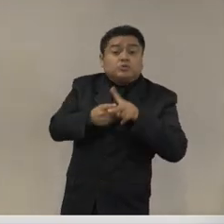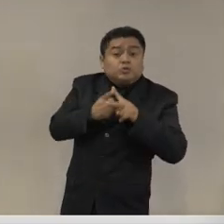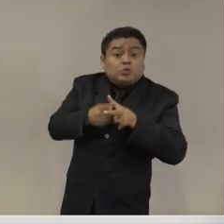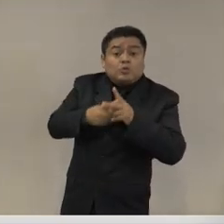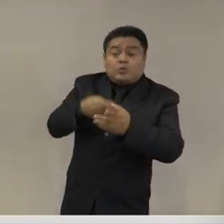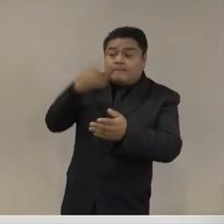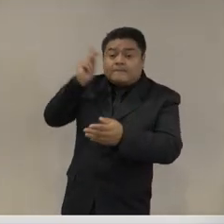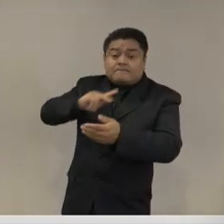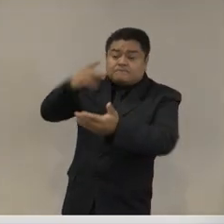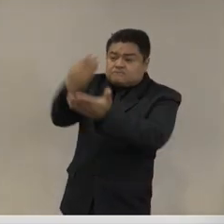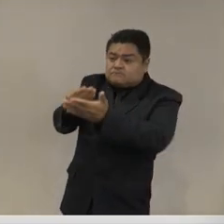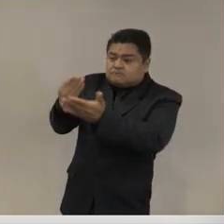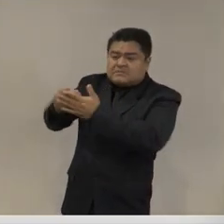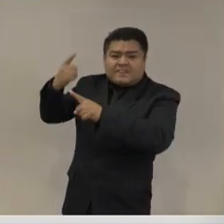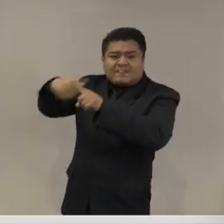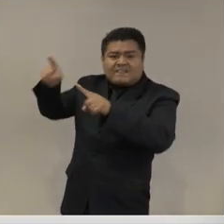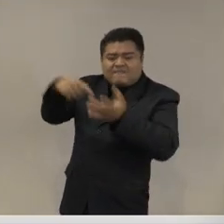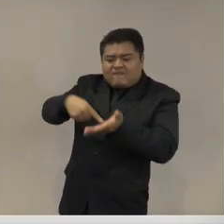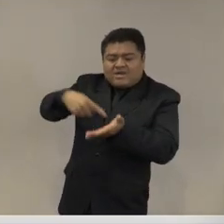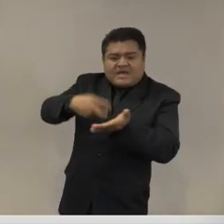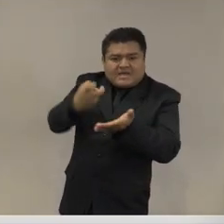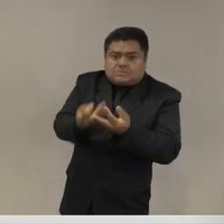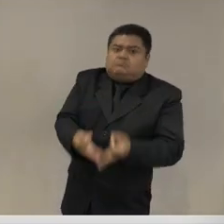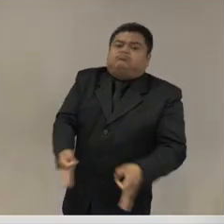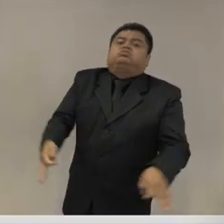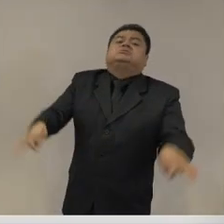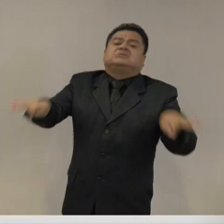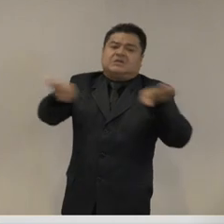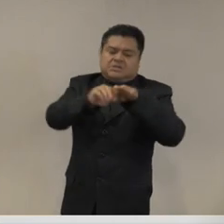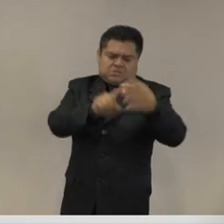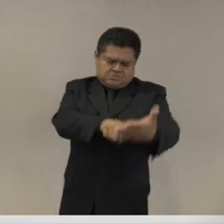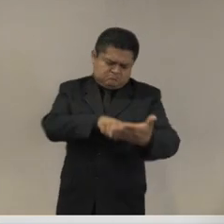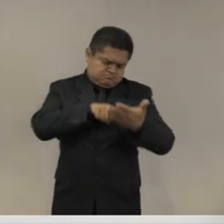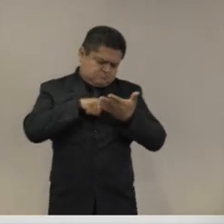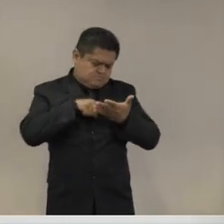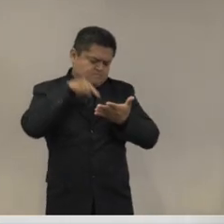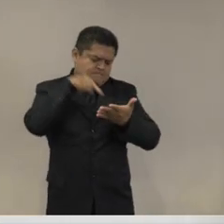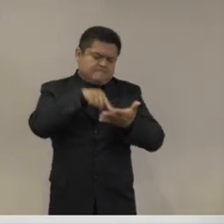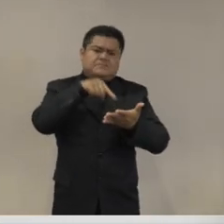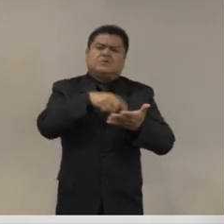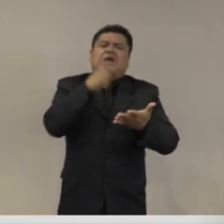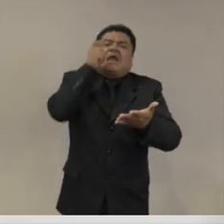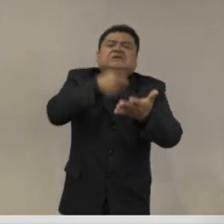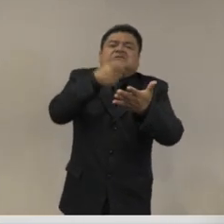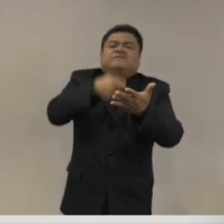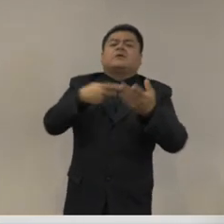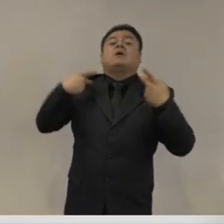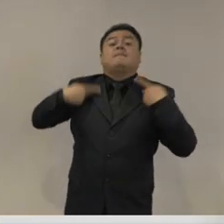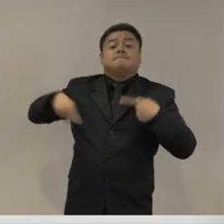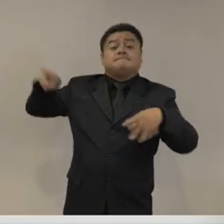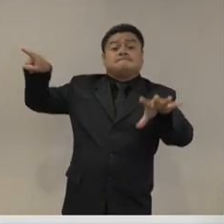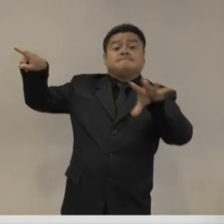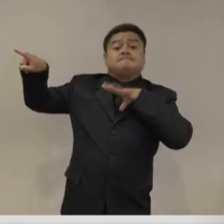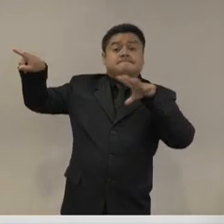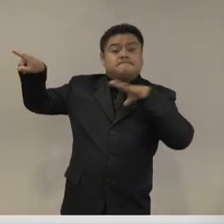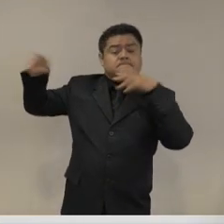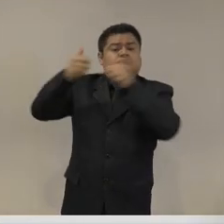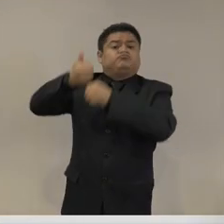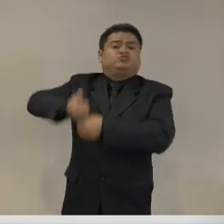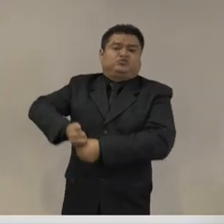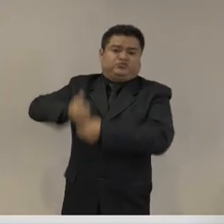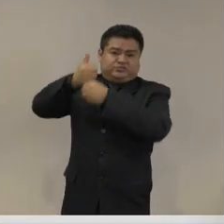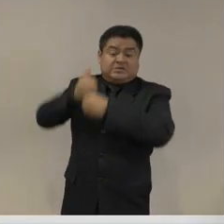que nada de lo que hacemos tiene sentido si no es porque hay un ser humano sufriendo si esa parte no la olvidamos